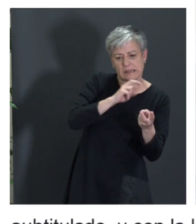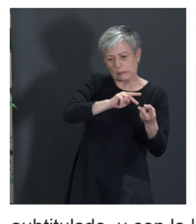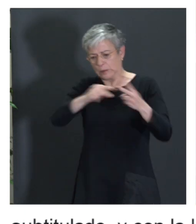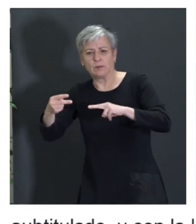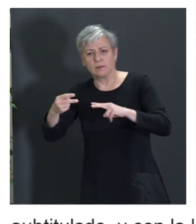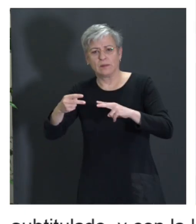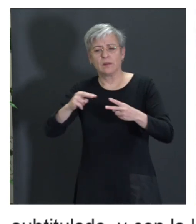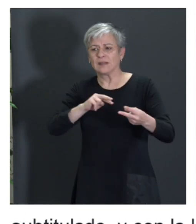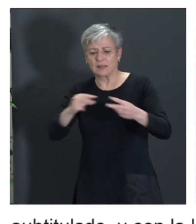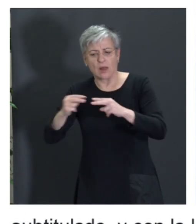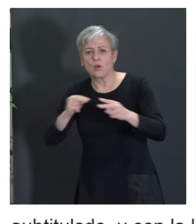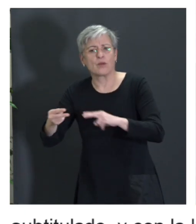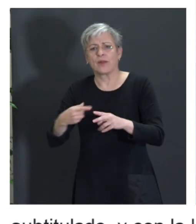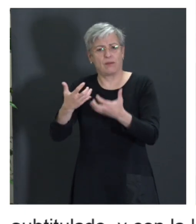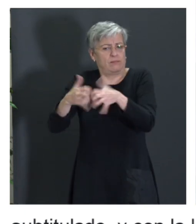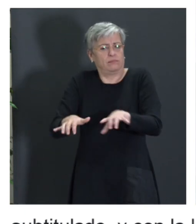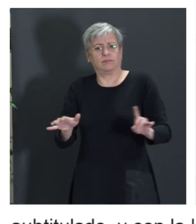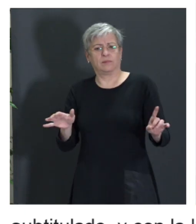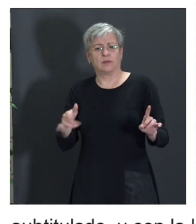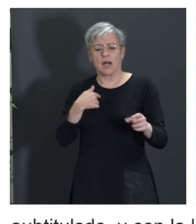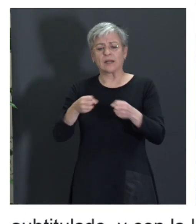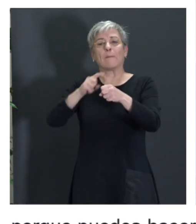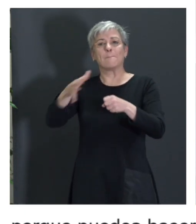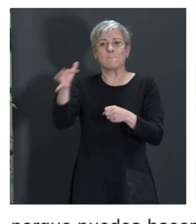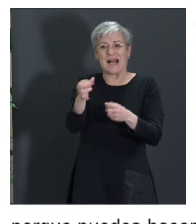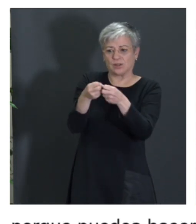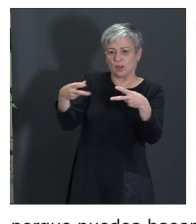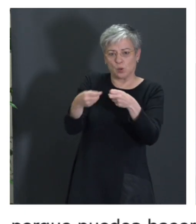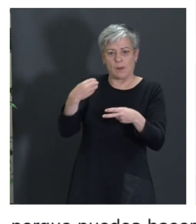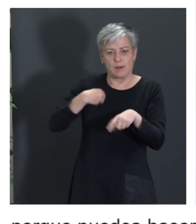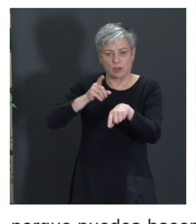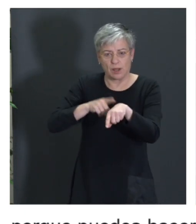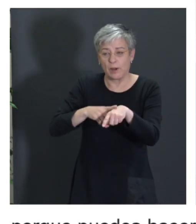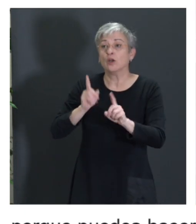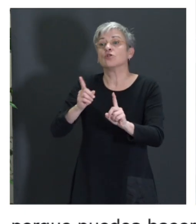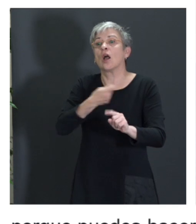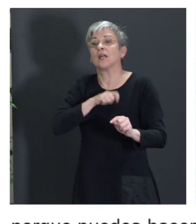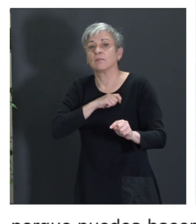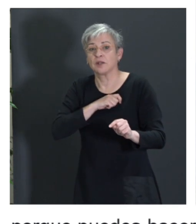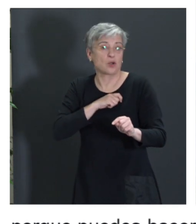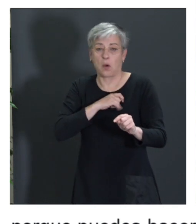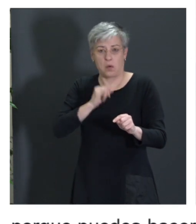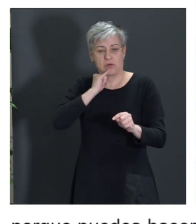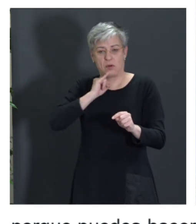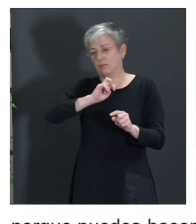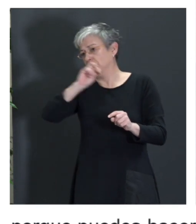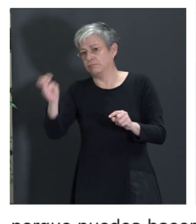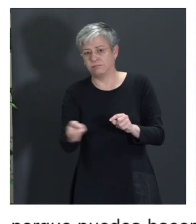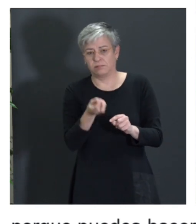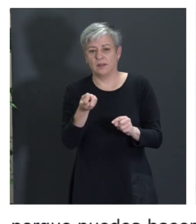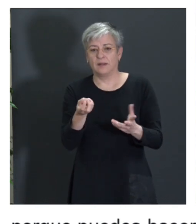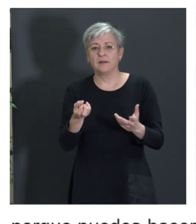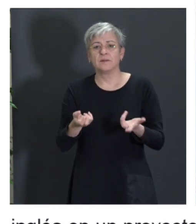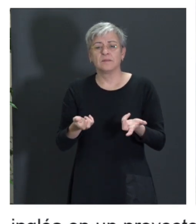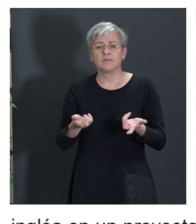en un proyecto, pues, las puedes traducir y subtitular no solamente al español, sino a otras muchas lenguas. Bueno,